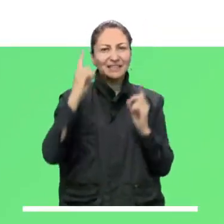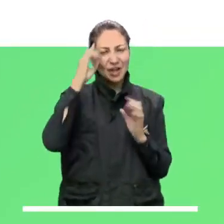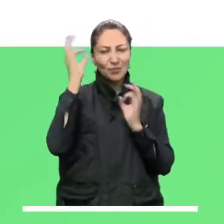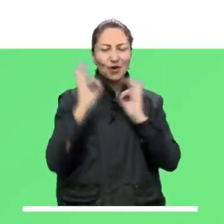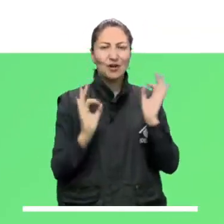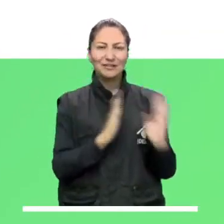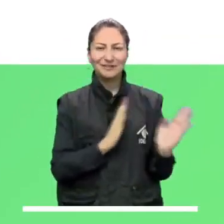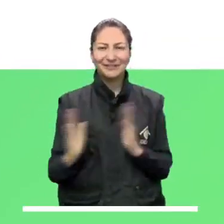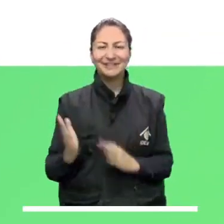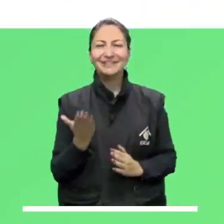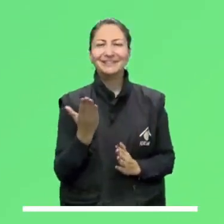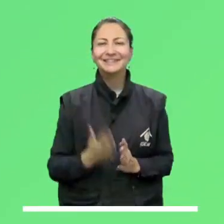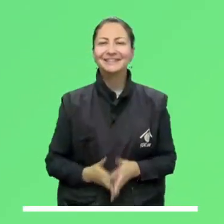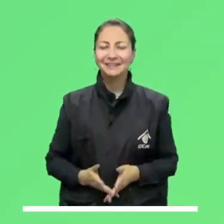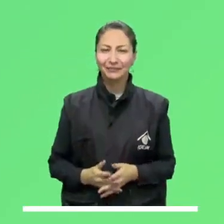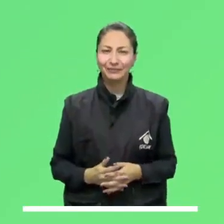interés.